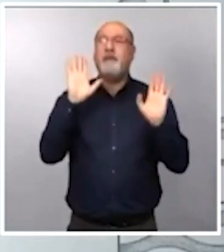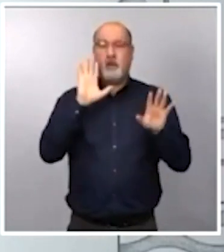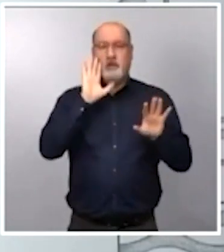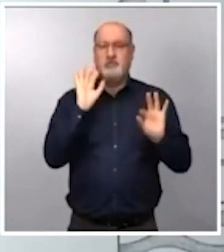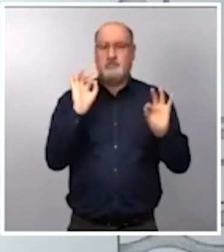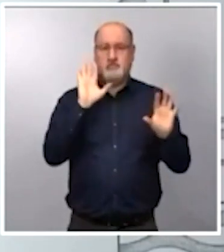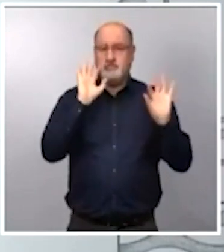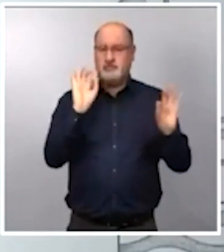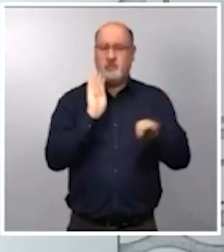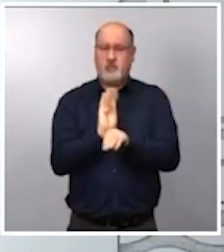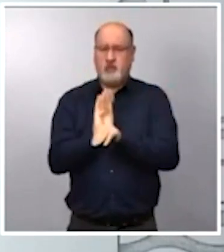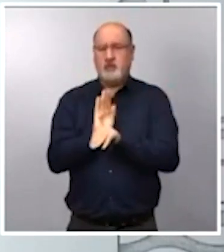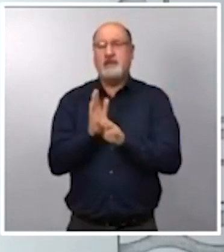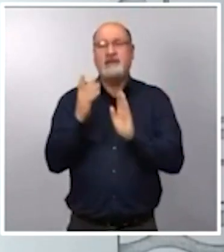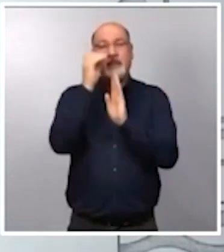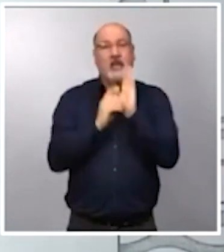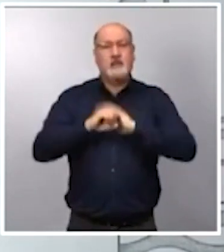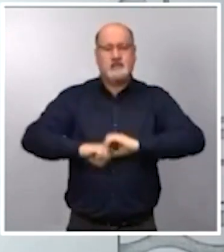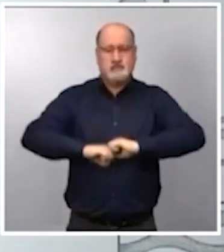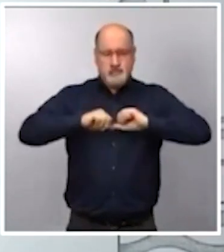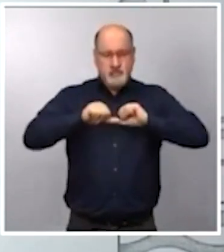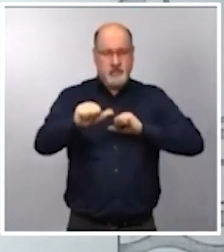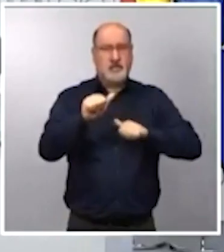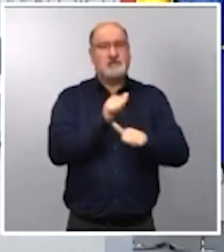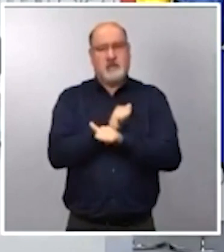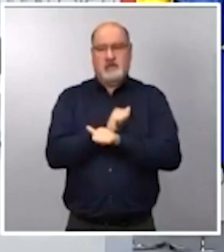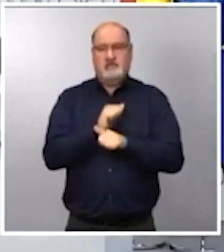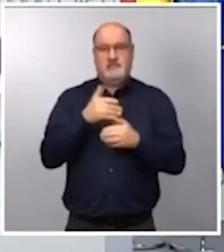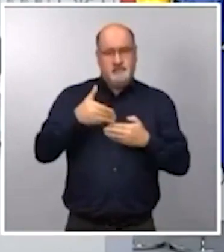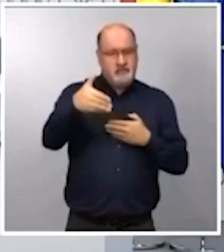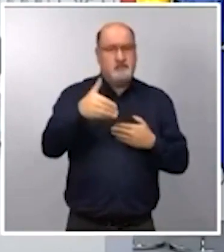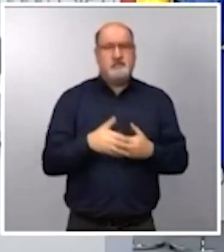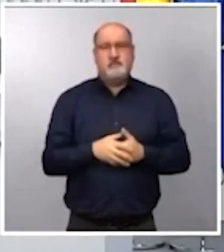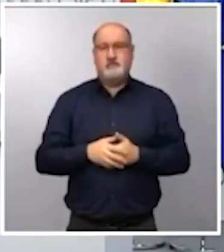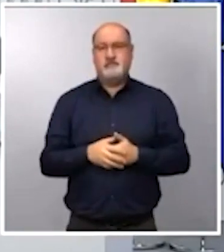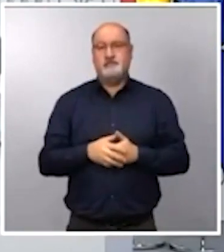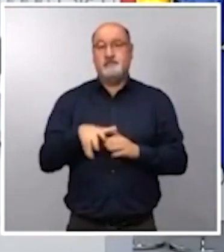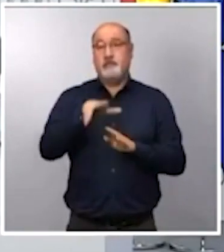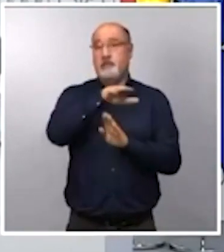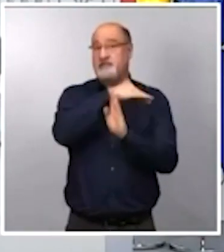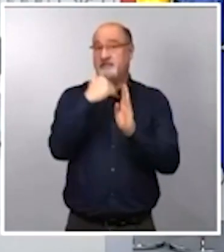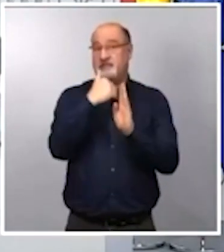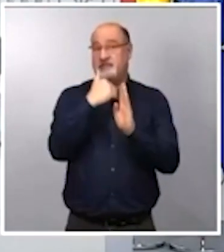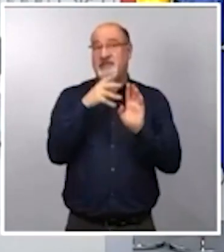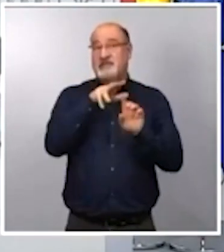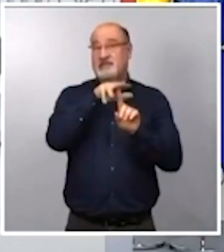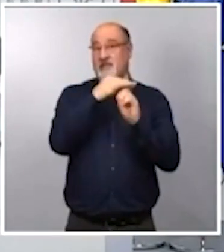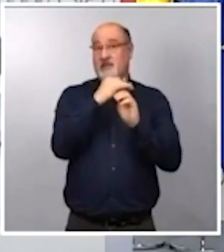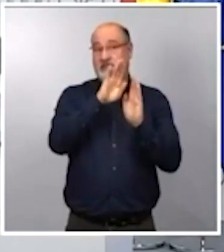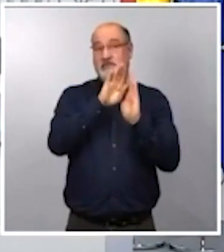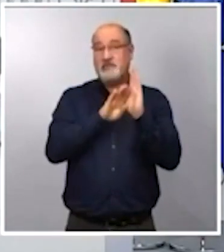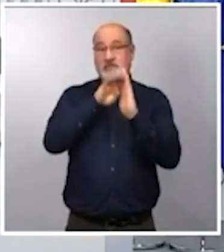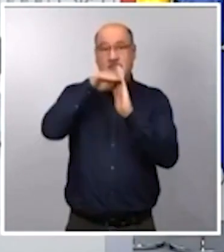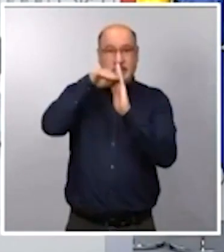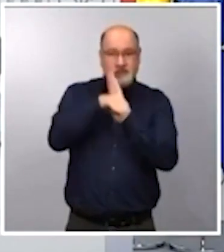consolidación de los datos de los próximos días. La estabilización o el inicio de este descenso de la incidencia se observa